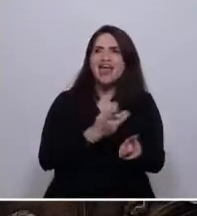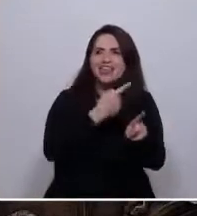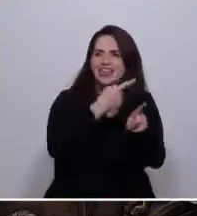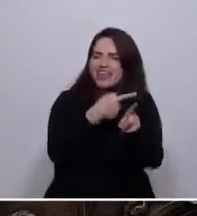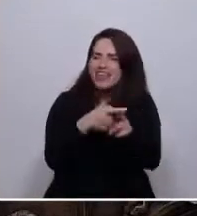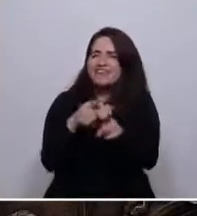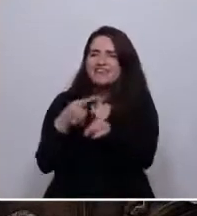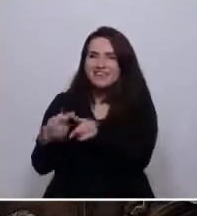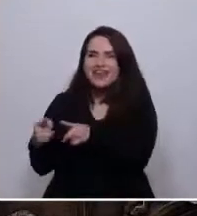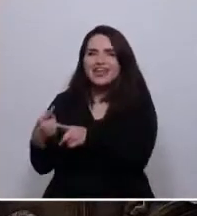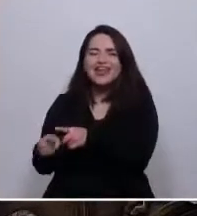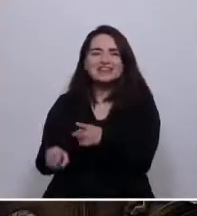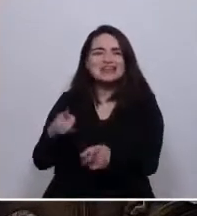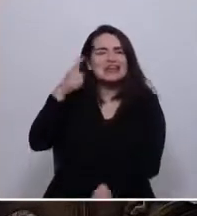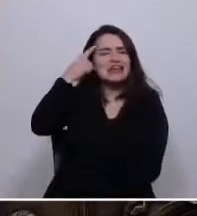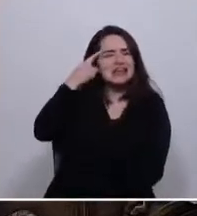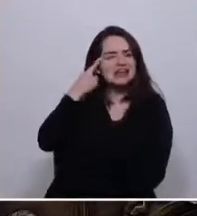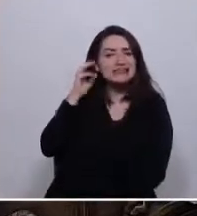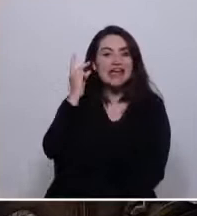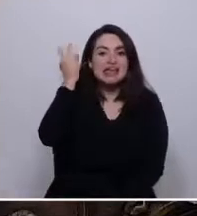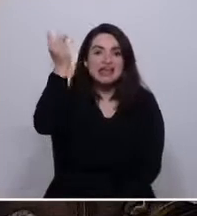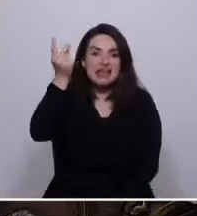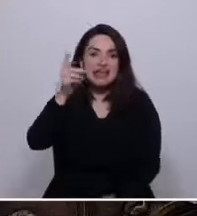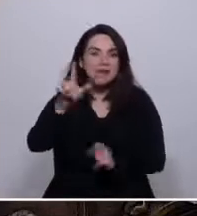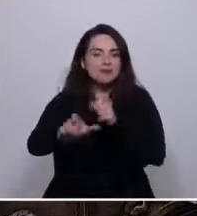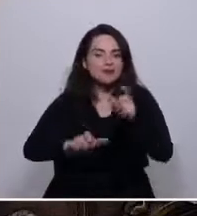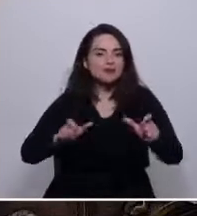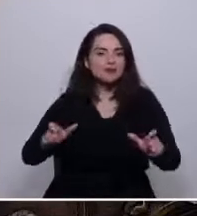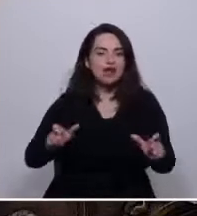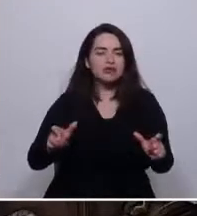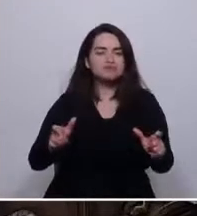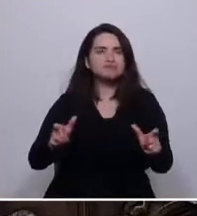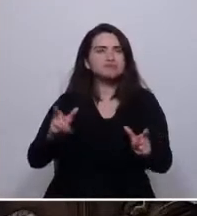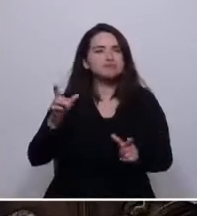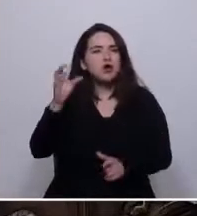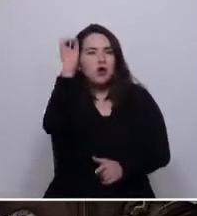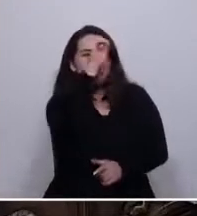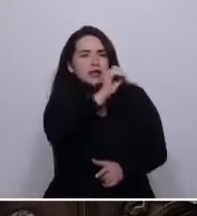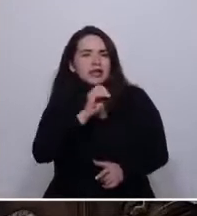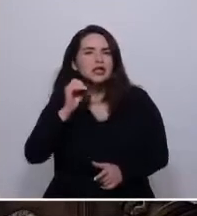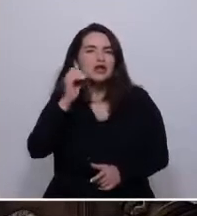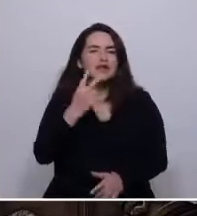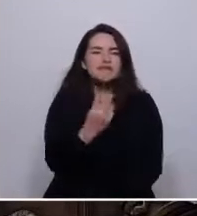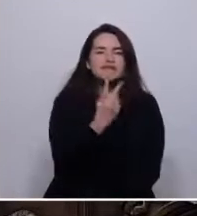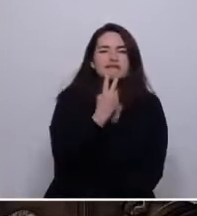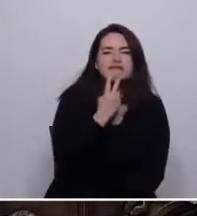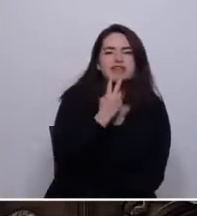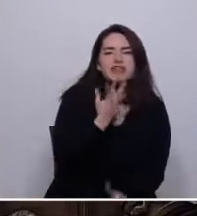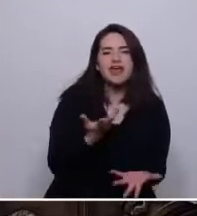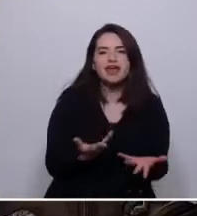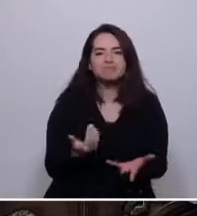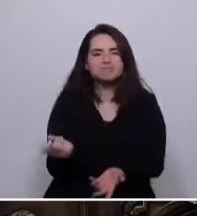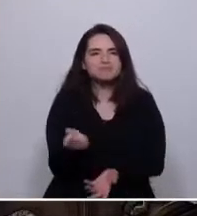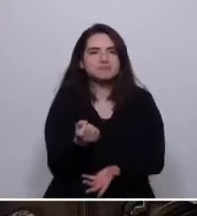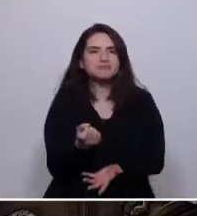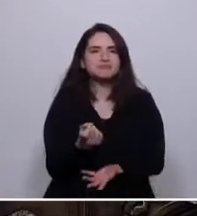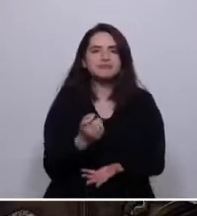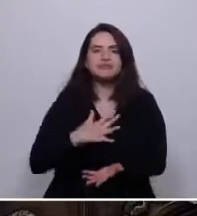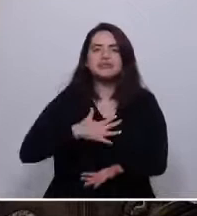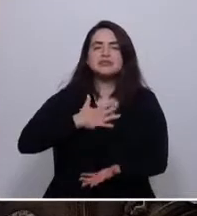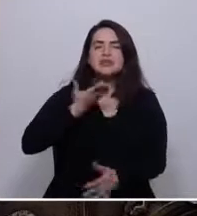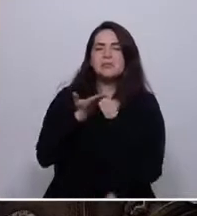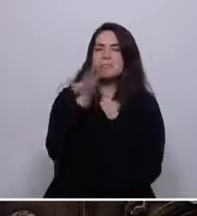diversidad de creencias, ideas, maneras de pensar, modos de vida, interpretaciones acerca de nuestro